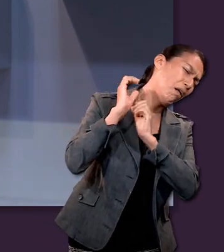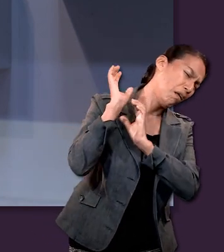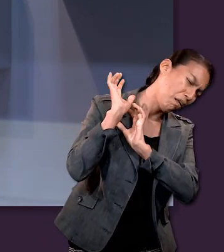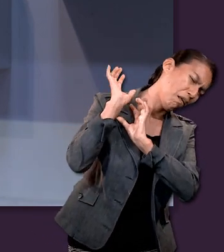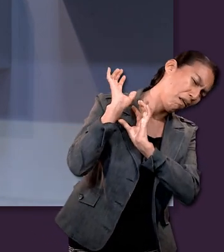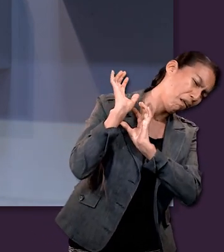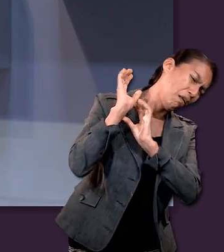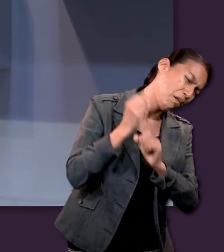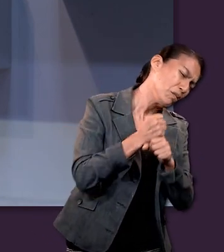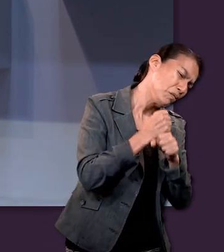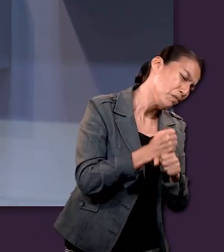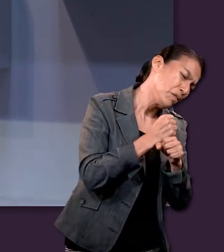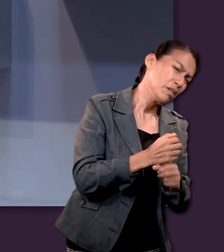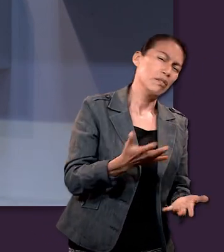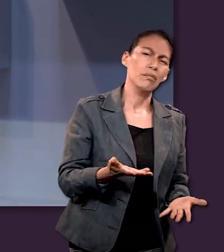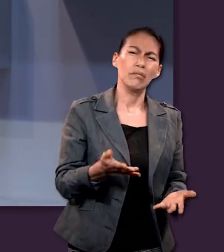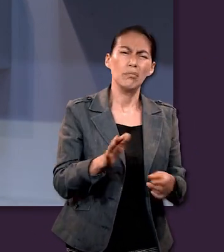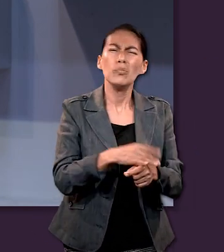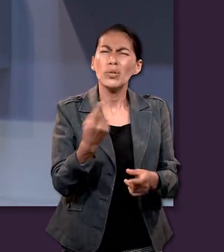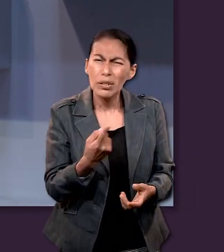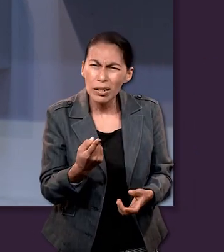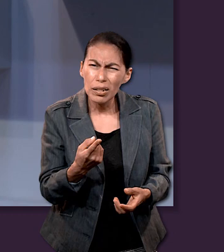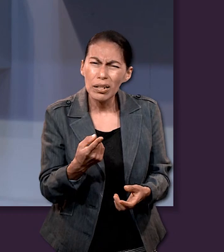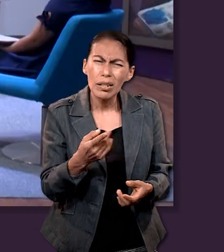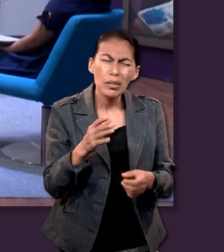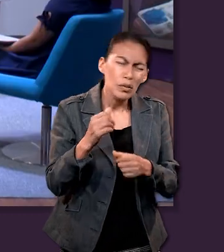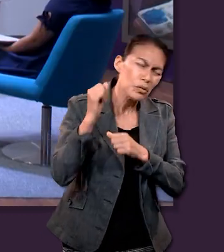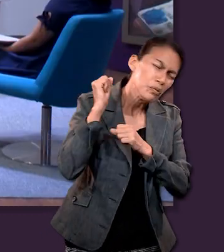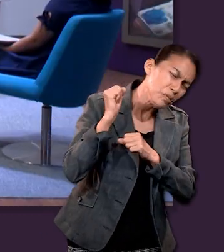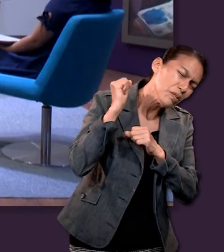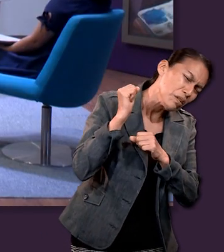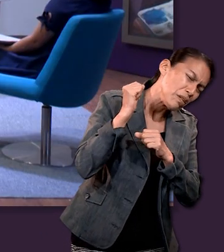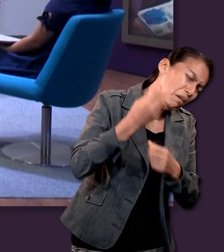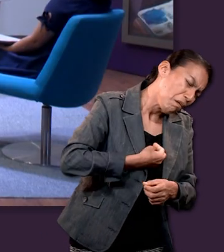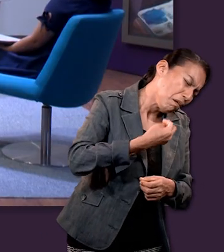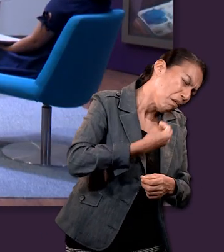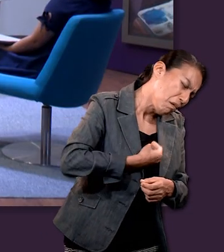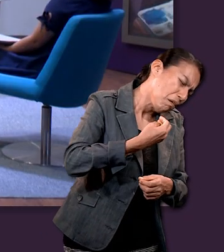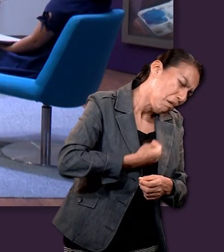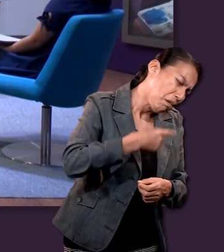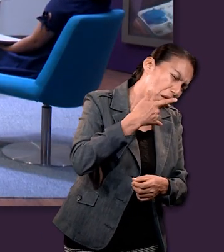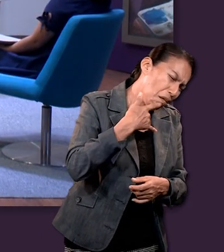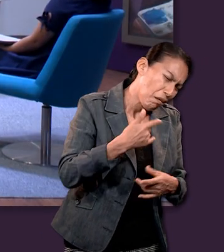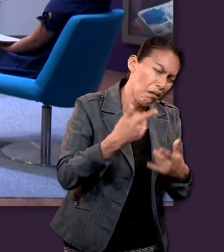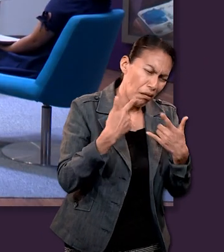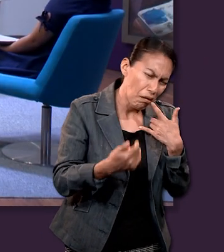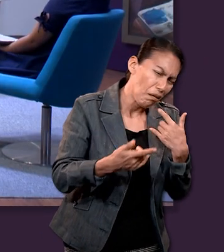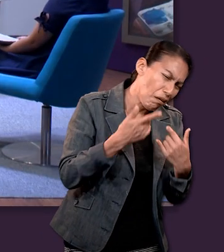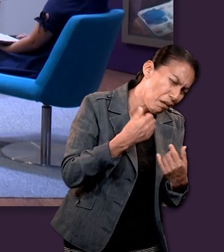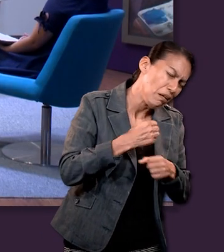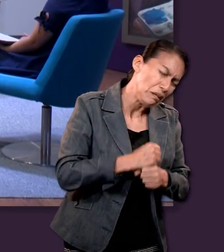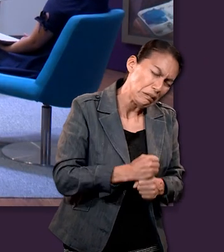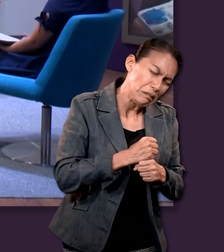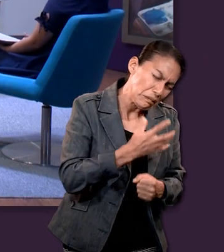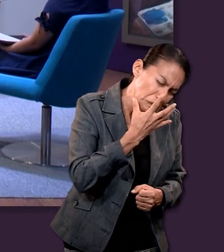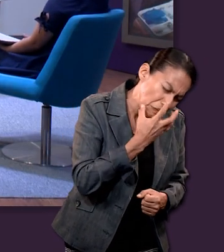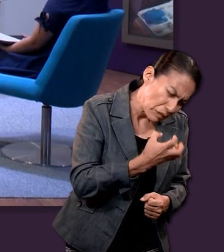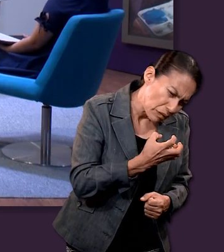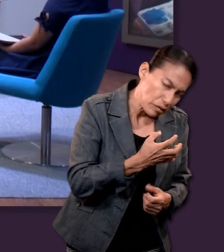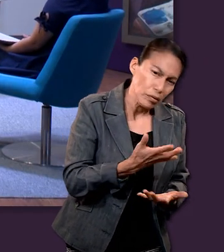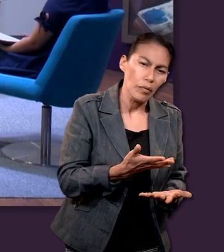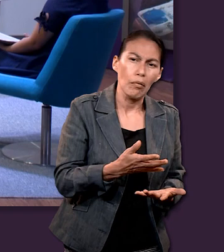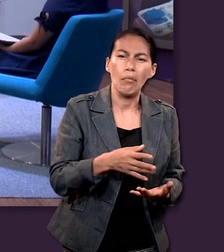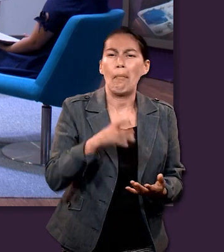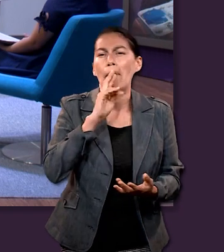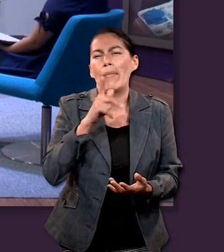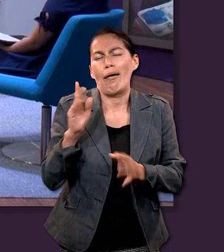ansiedades y encerrarnos en eso en vez de ir y explicárselas a Jesús y es increíble la